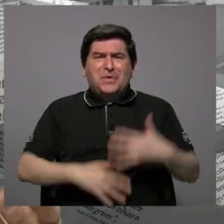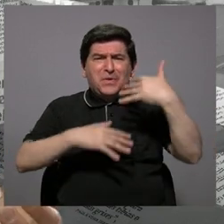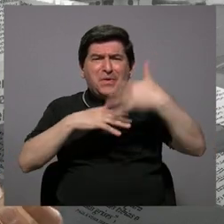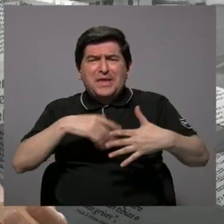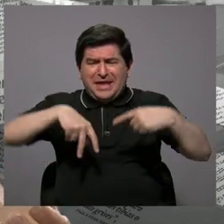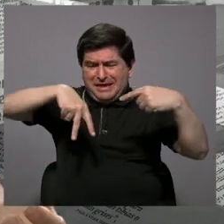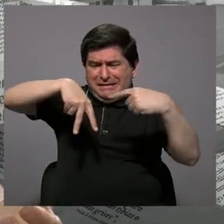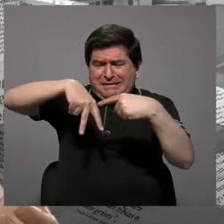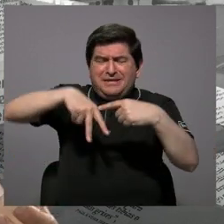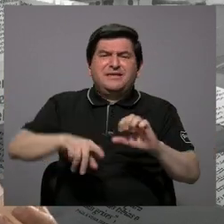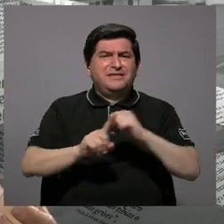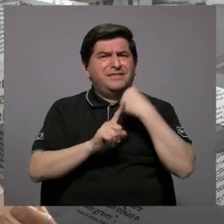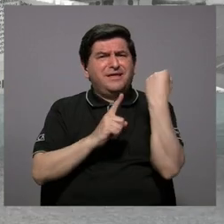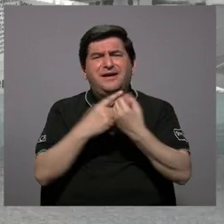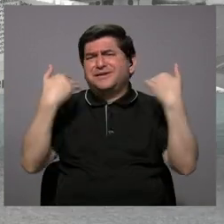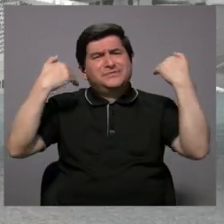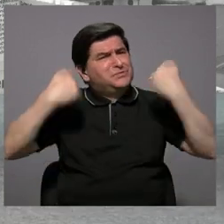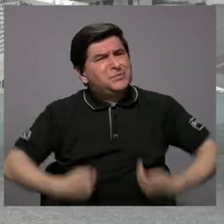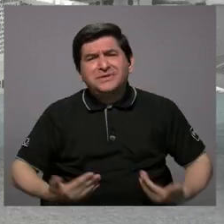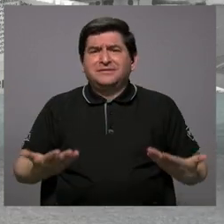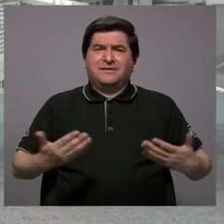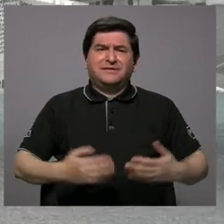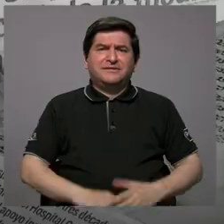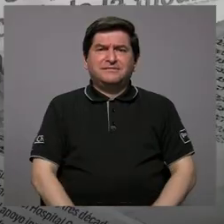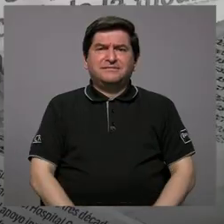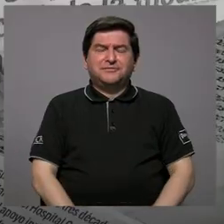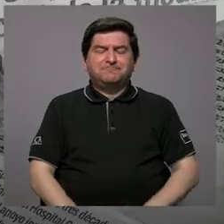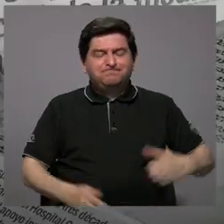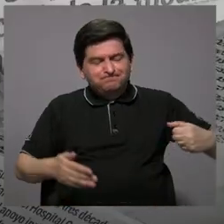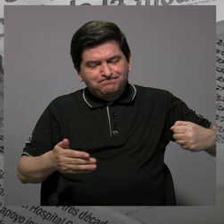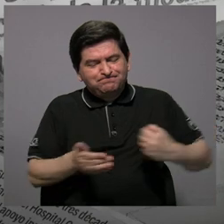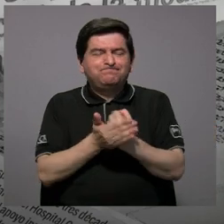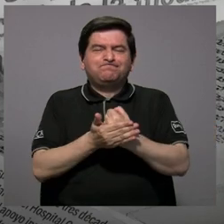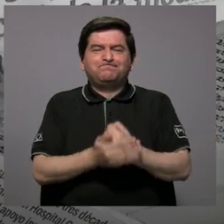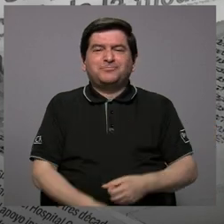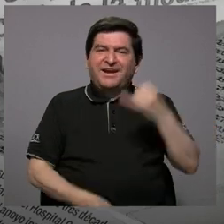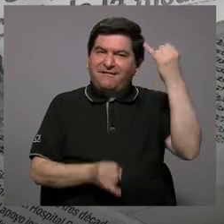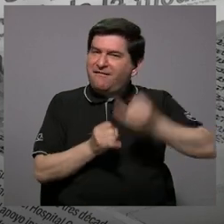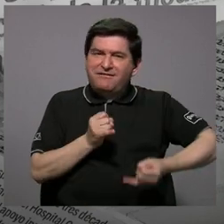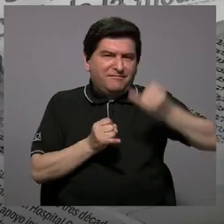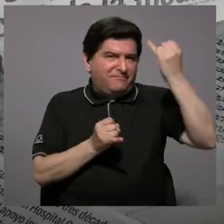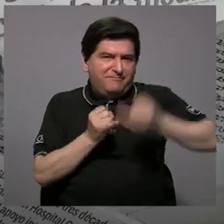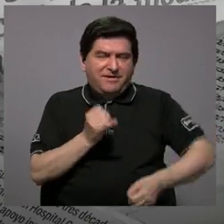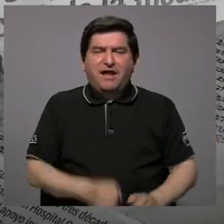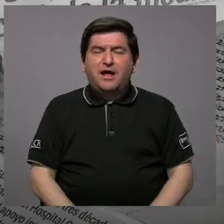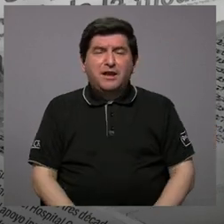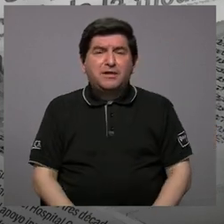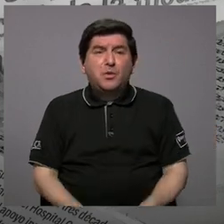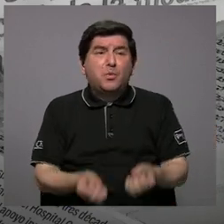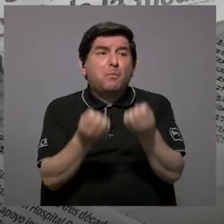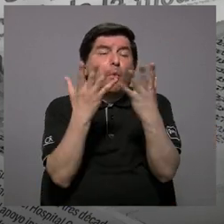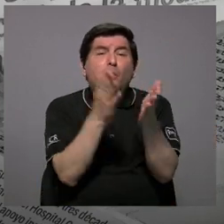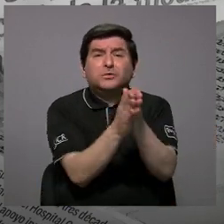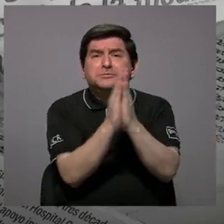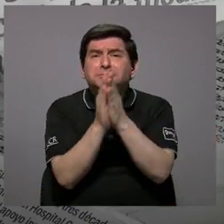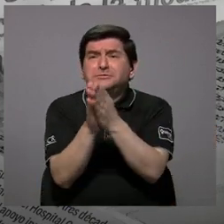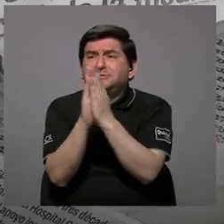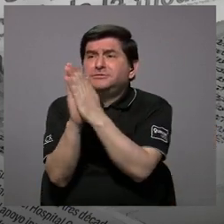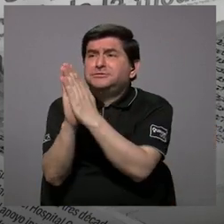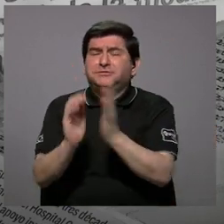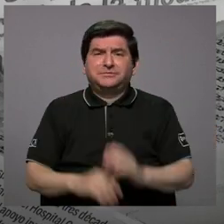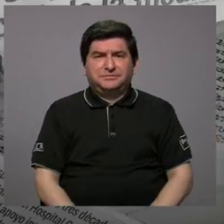cuestión humanitaria es una cuestión humanitaria lamentablemente llegamos al final son muchas las peticiones